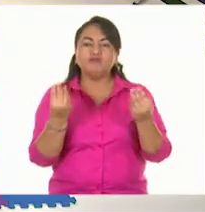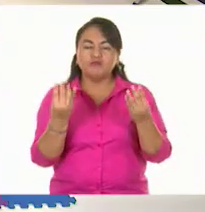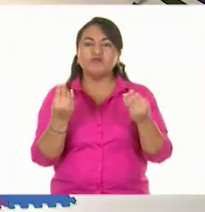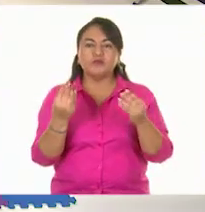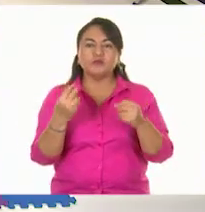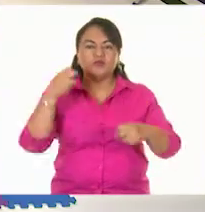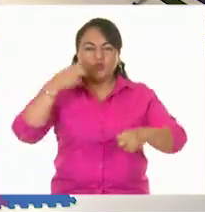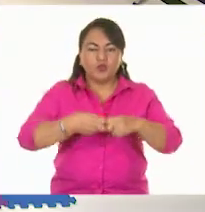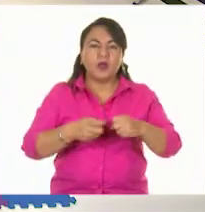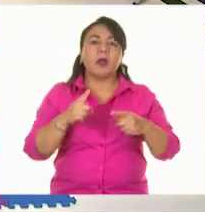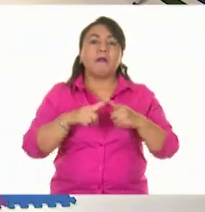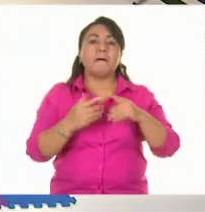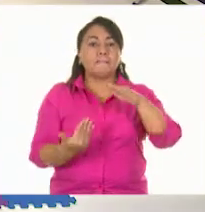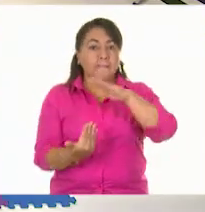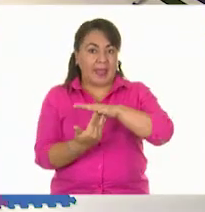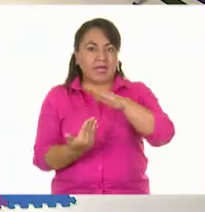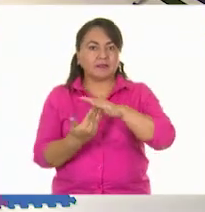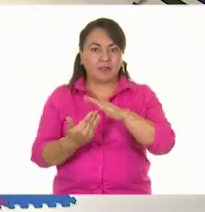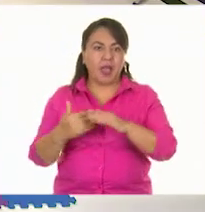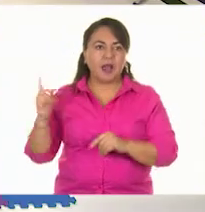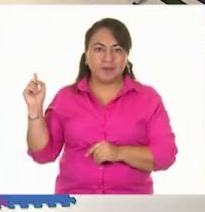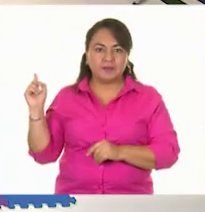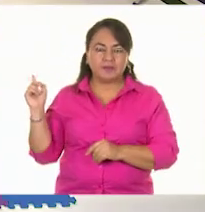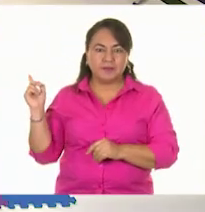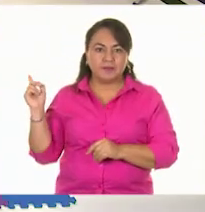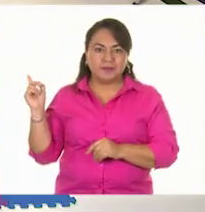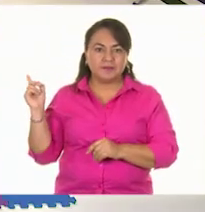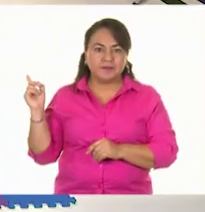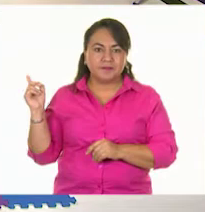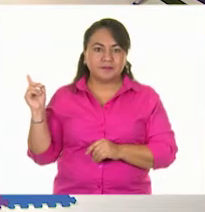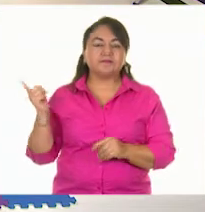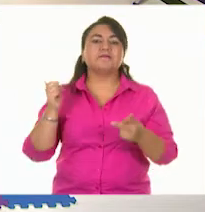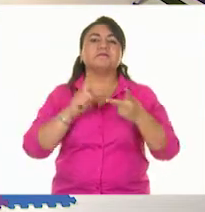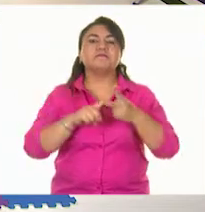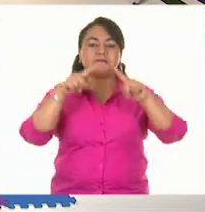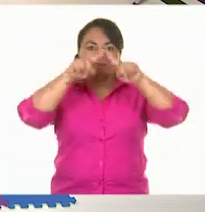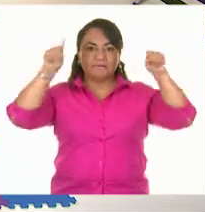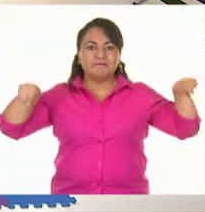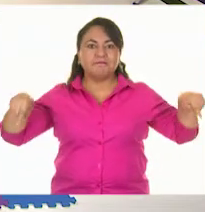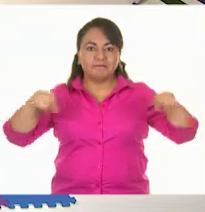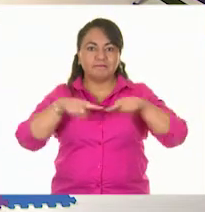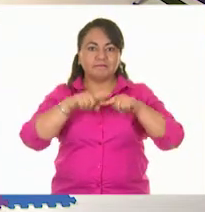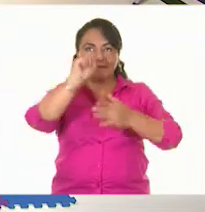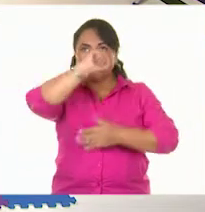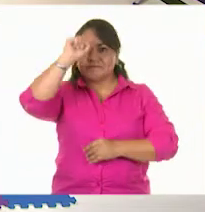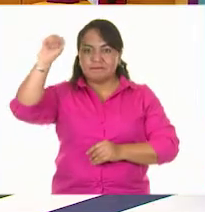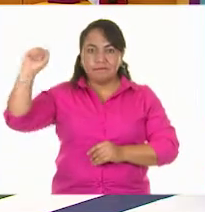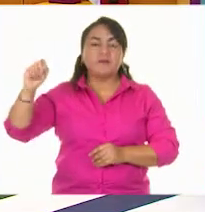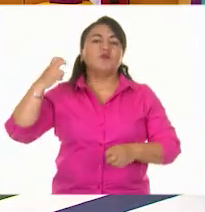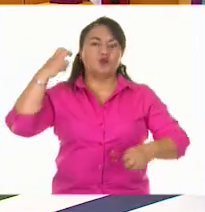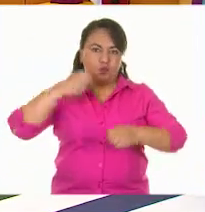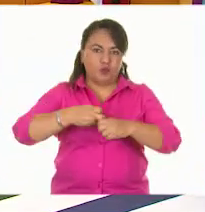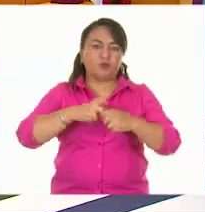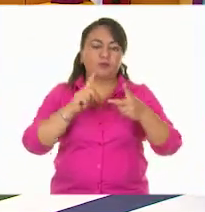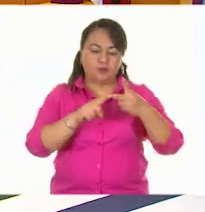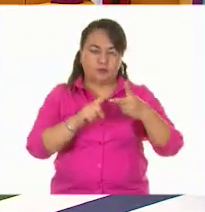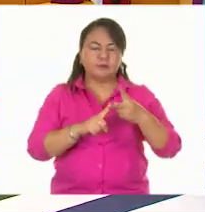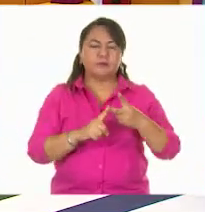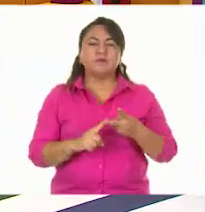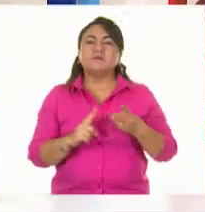Tenemos la mesa. Muy bien. El pizarrón. Aquí tenemos otro sólido, muy bien.